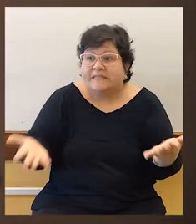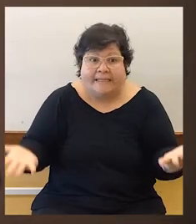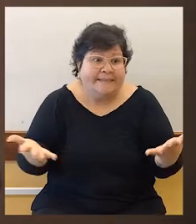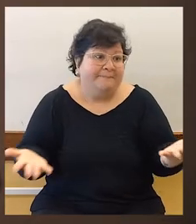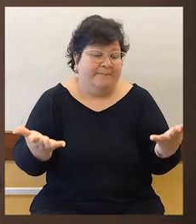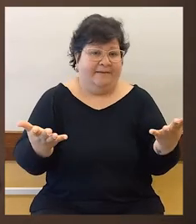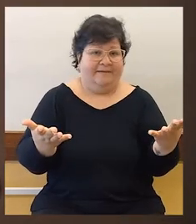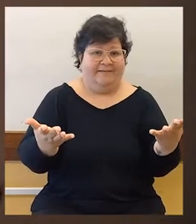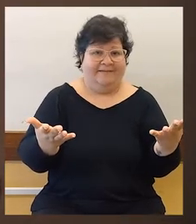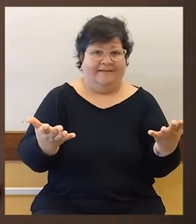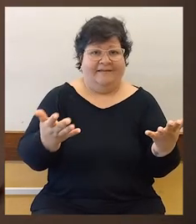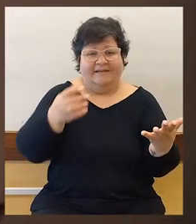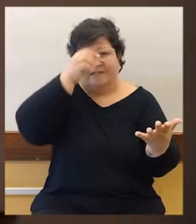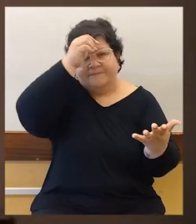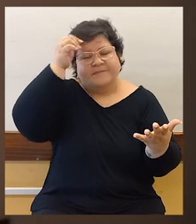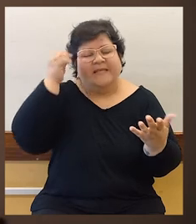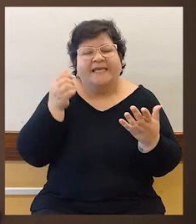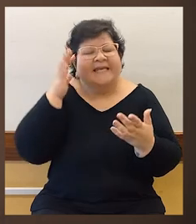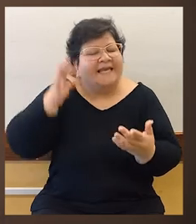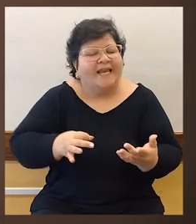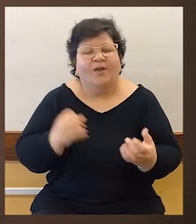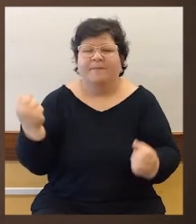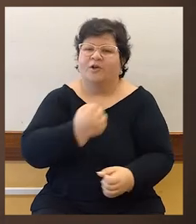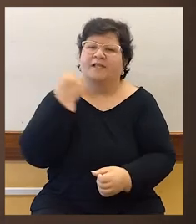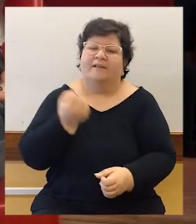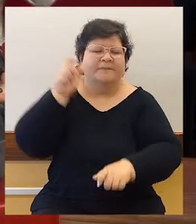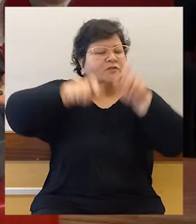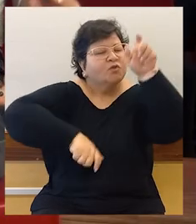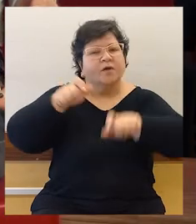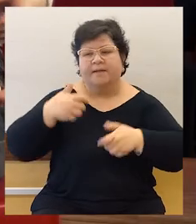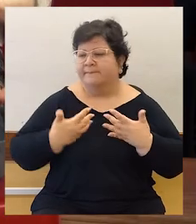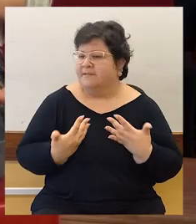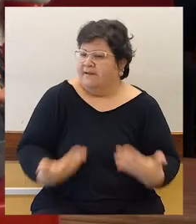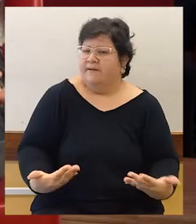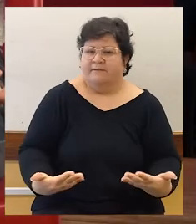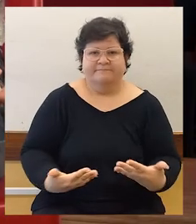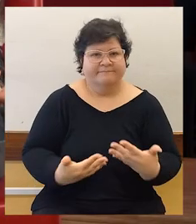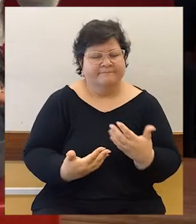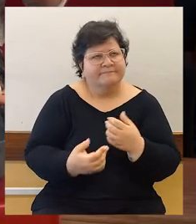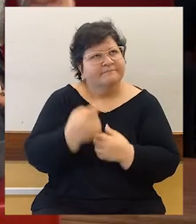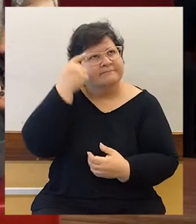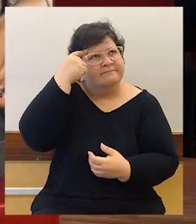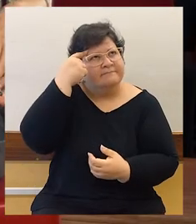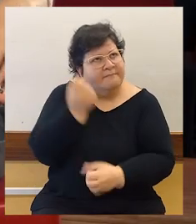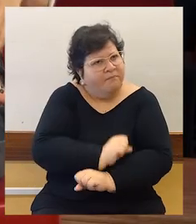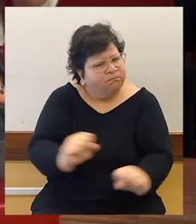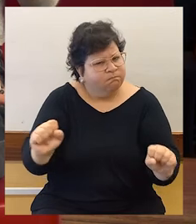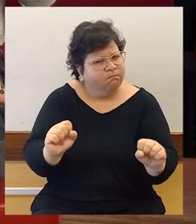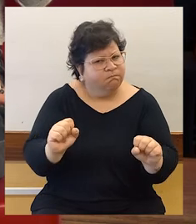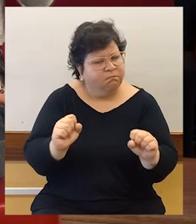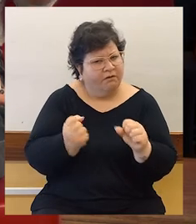creo que es importante que las personas empiecen a animarse, a empezar a crear, y a salir de ese lugar de,